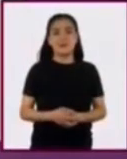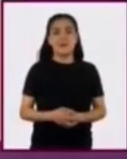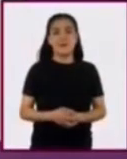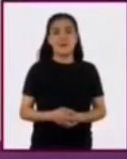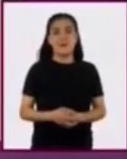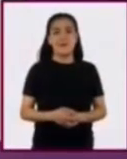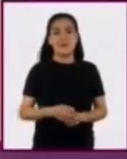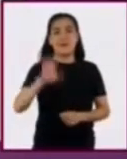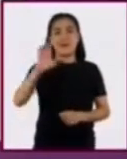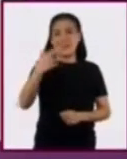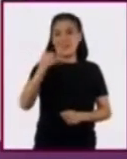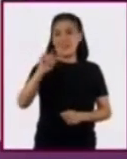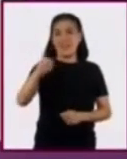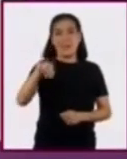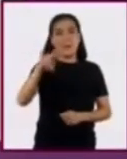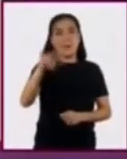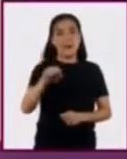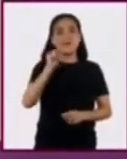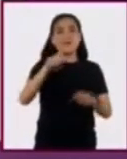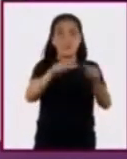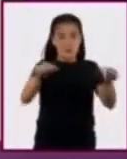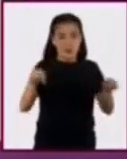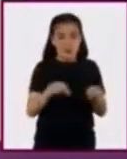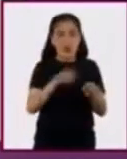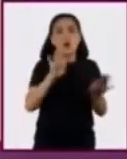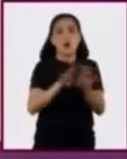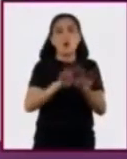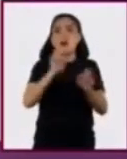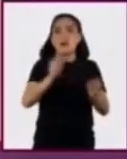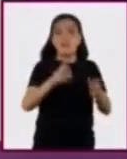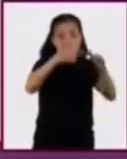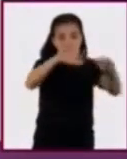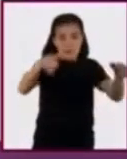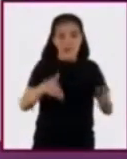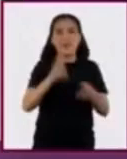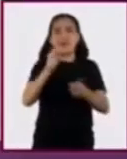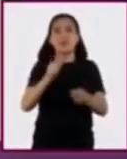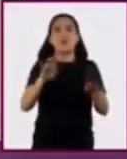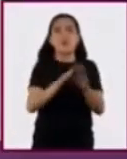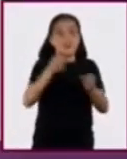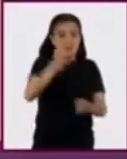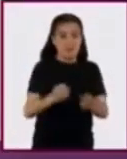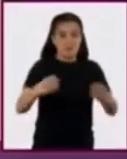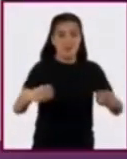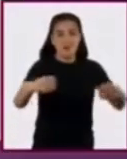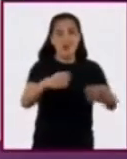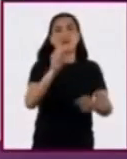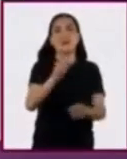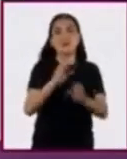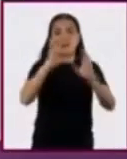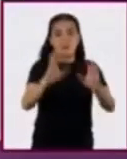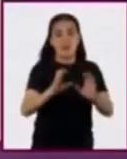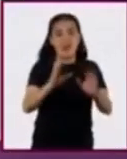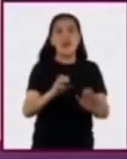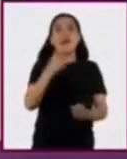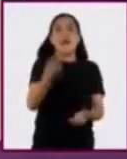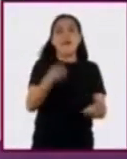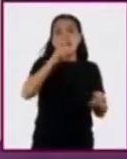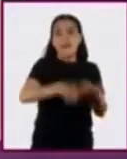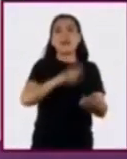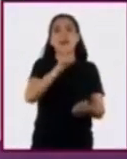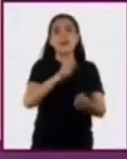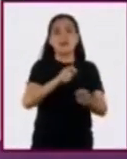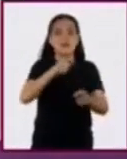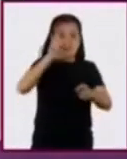Las chinampas en un principio se encontraban delimitadas por cañas y estacas de sauce, que se encontraban